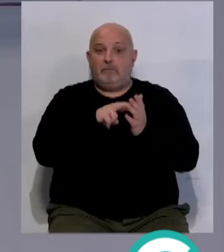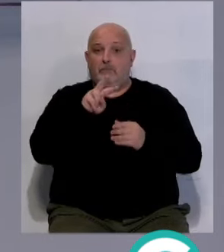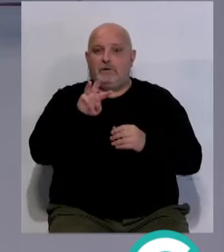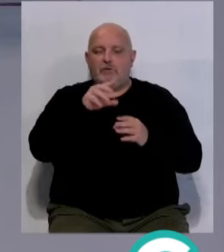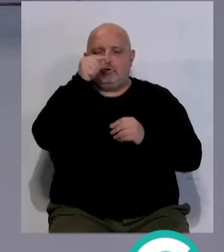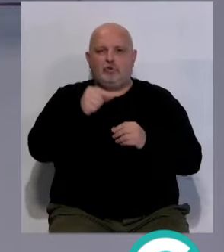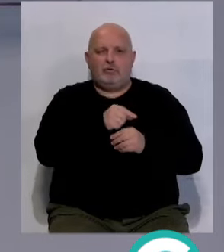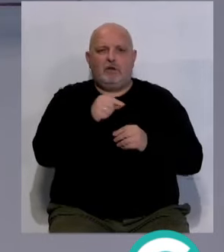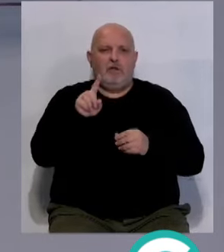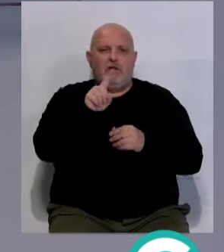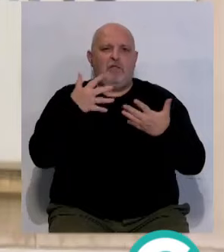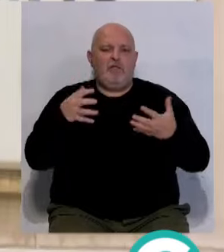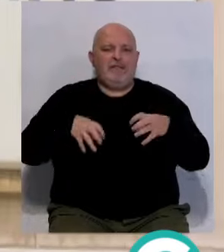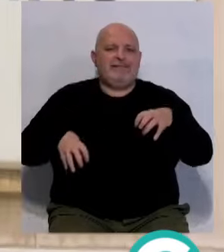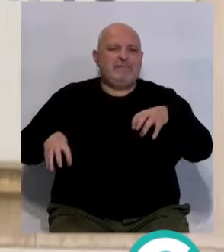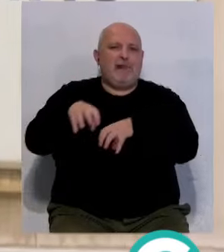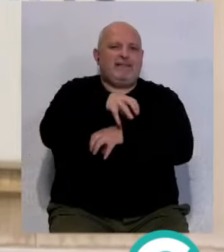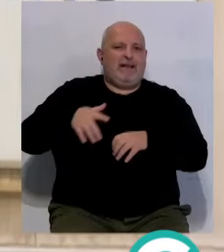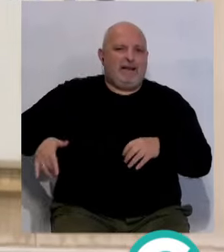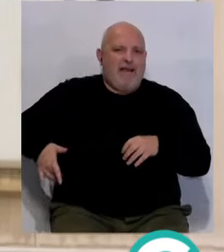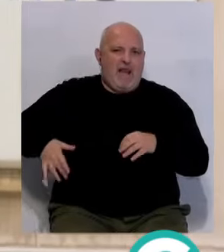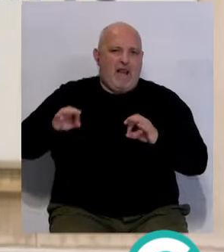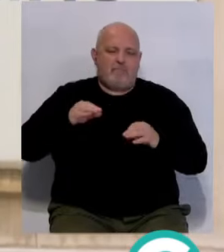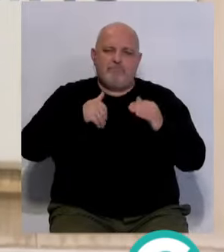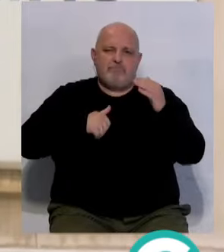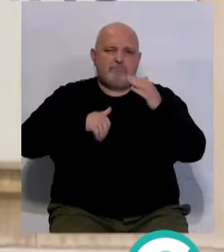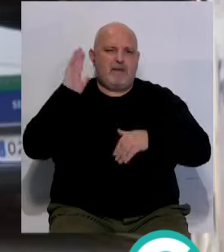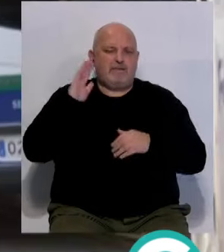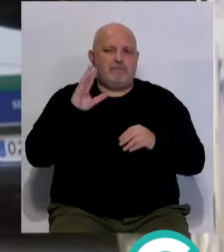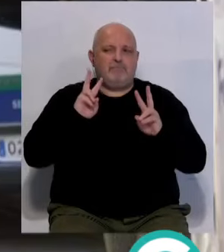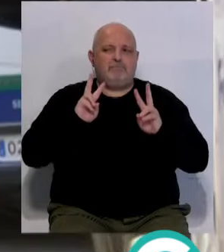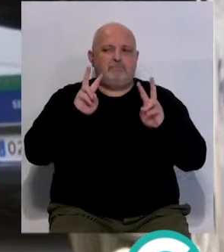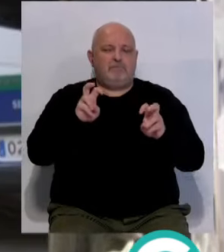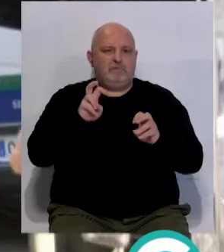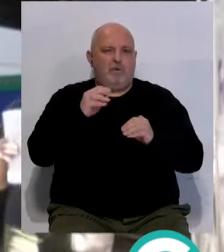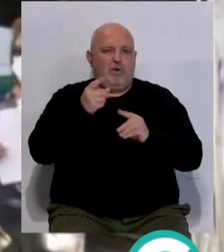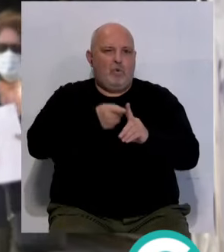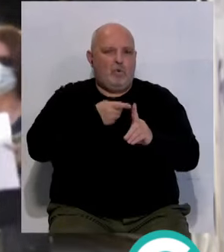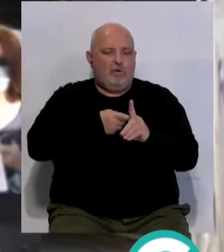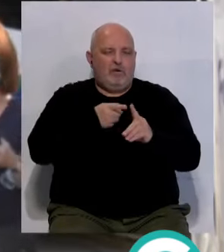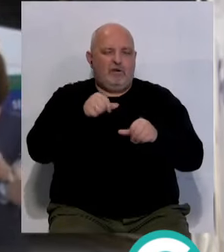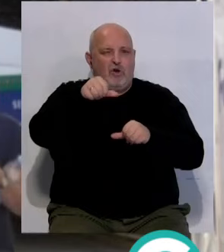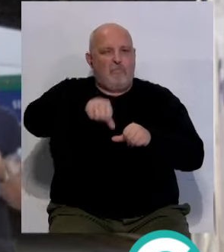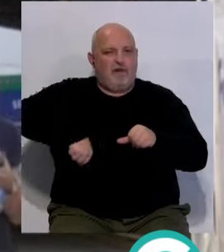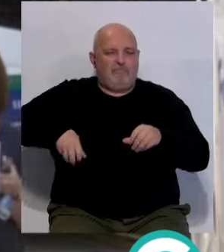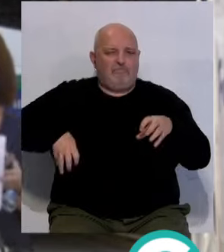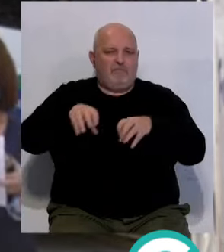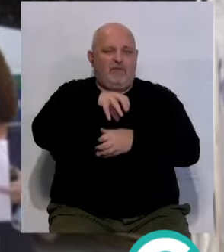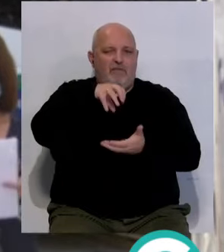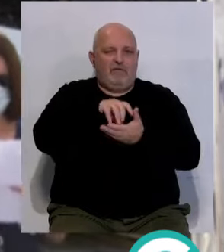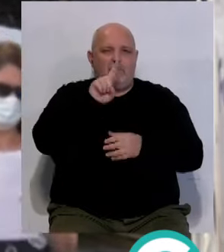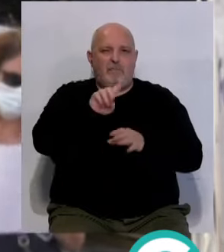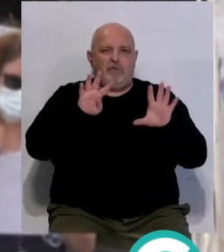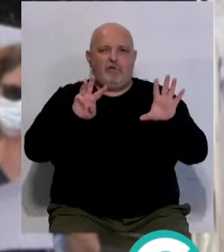un total de 110 trasplantes renales, el número más elevado desde que empezaran a realizarse estas intervenciones en el centro en